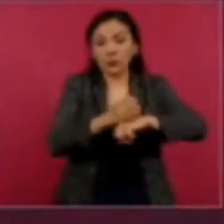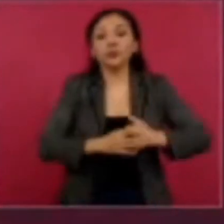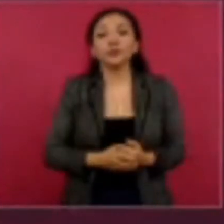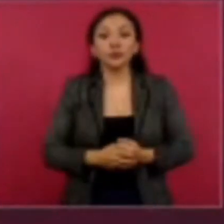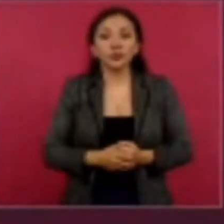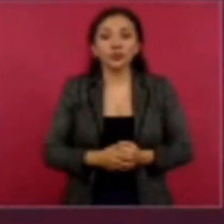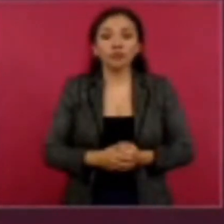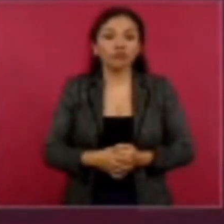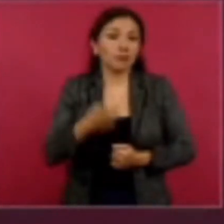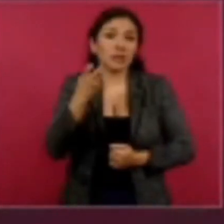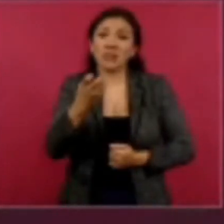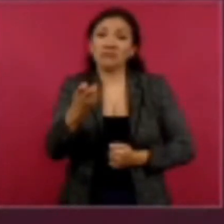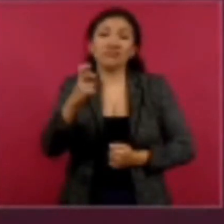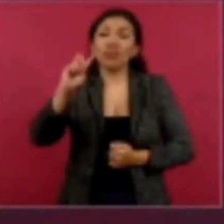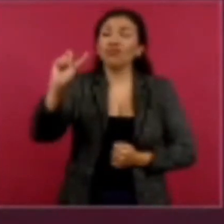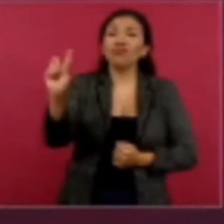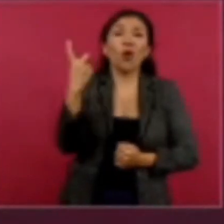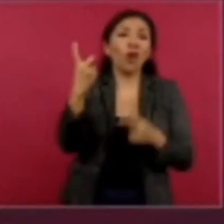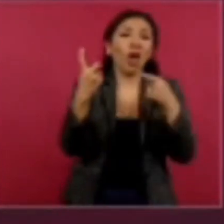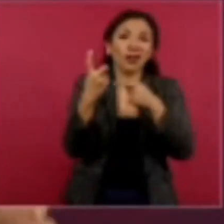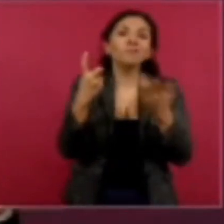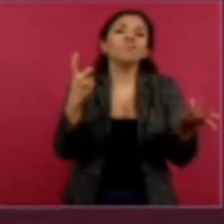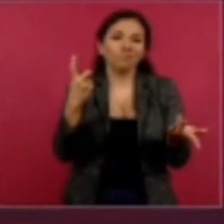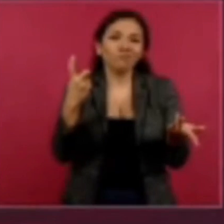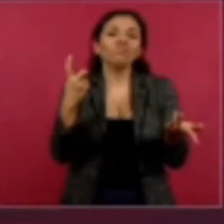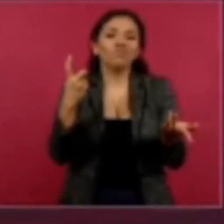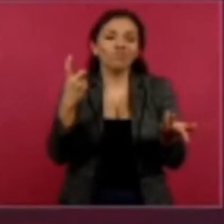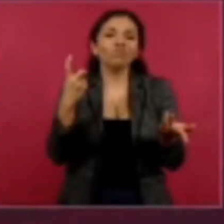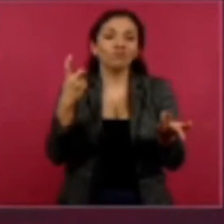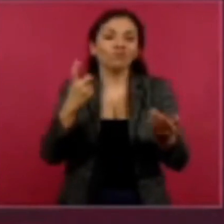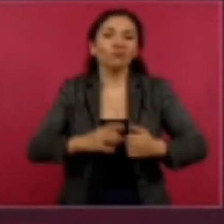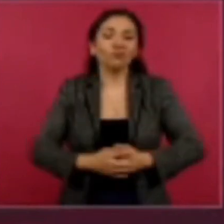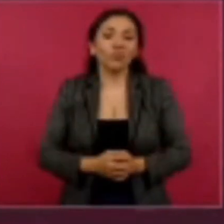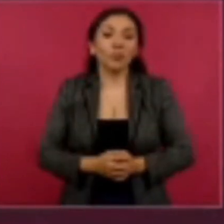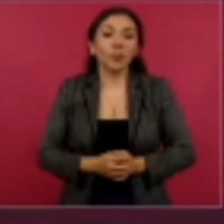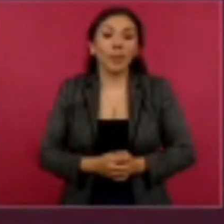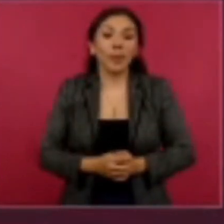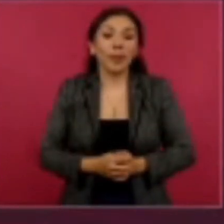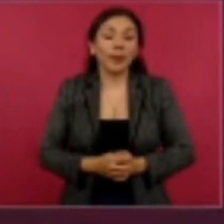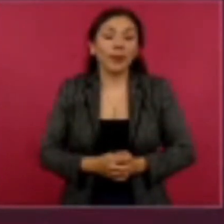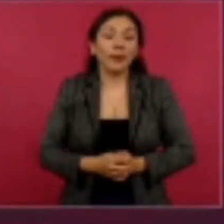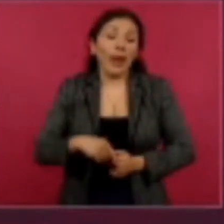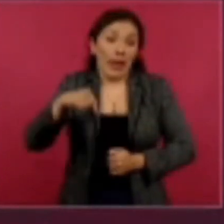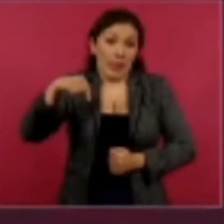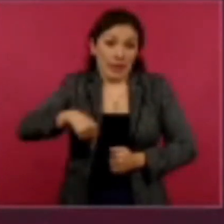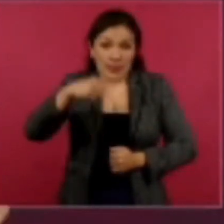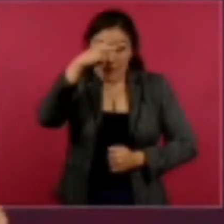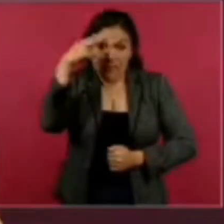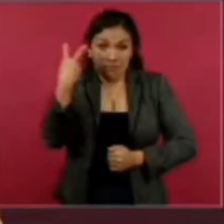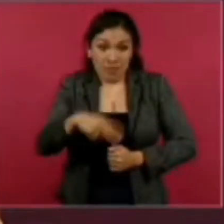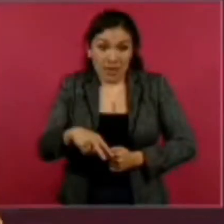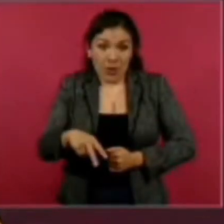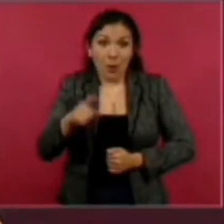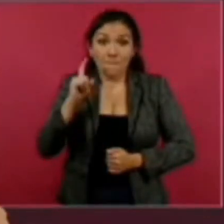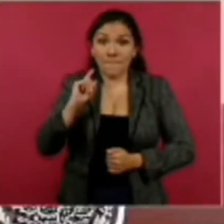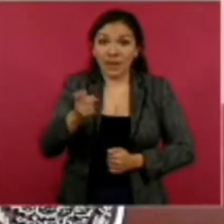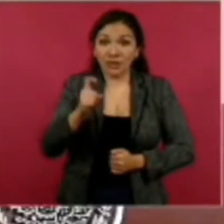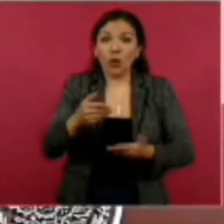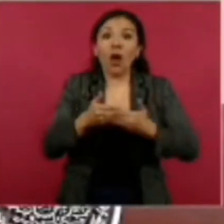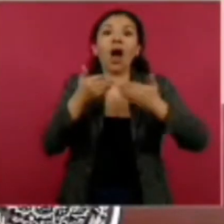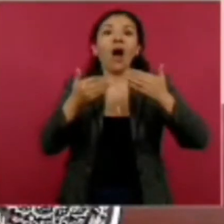el dólar y nuestra moneda se ha